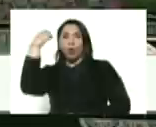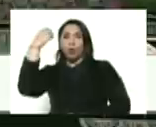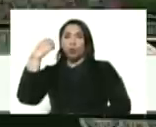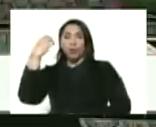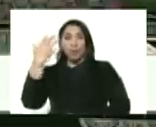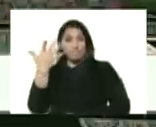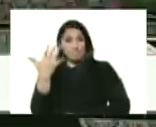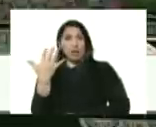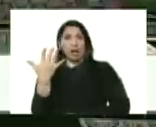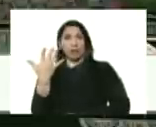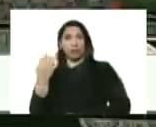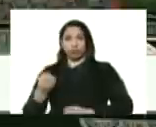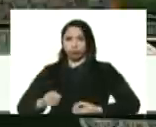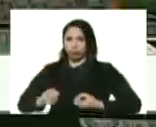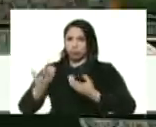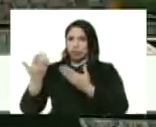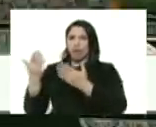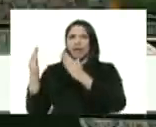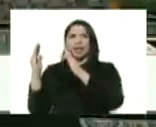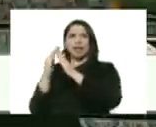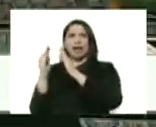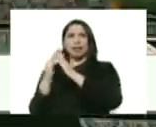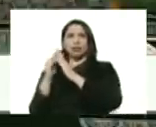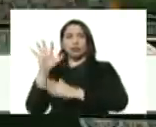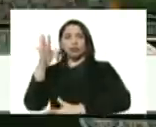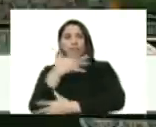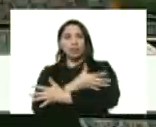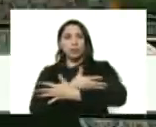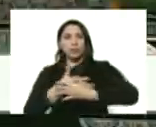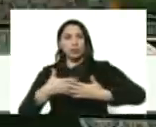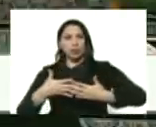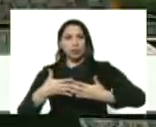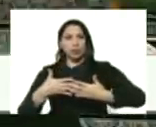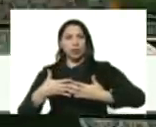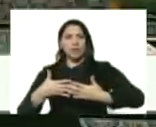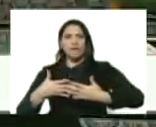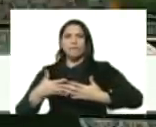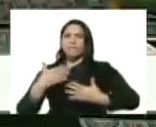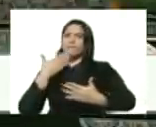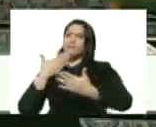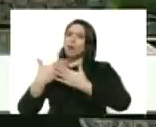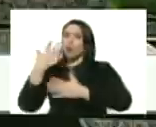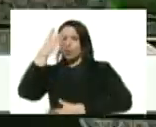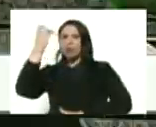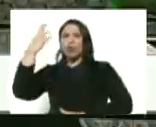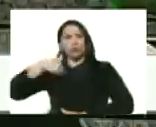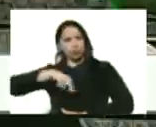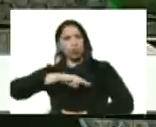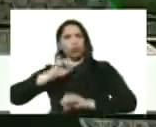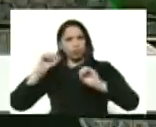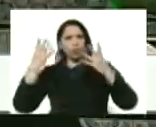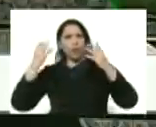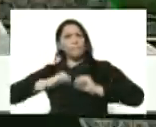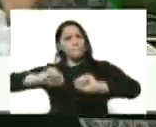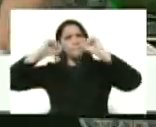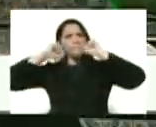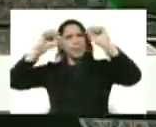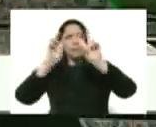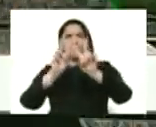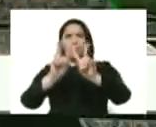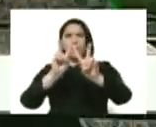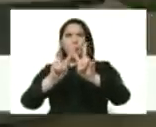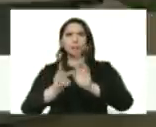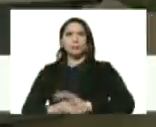entregue la vivienda 5 millones con el favor de Dios lo vamos a lograr que viva la gran misión